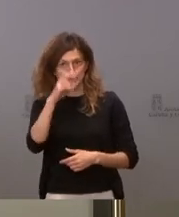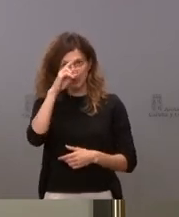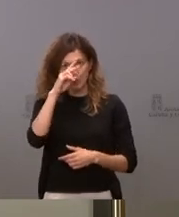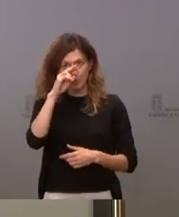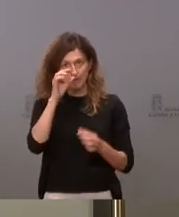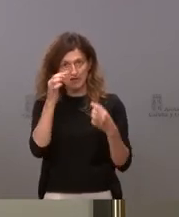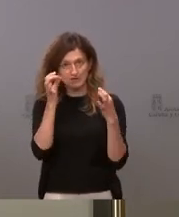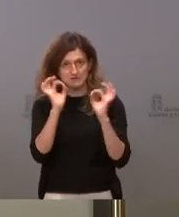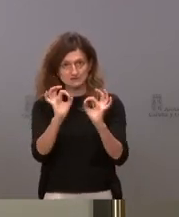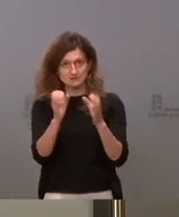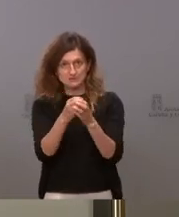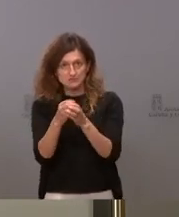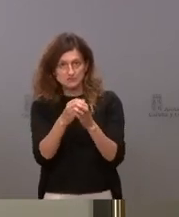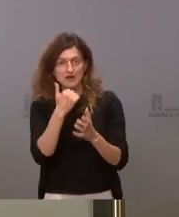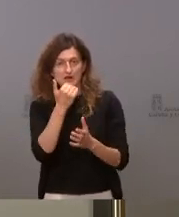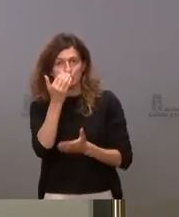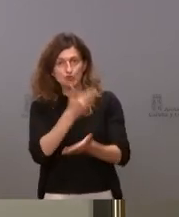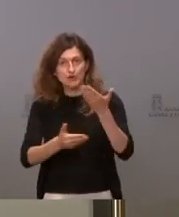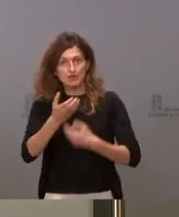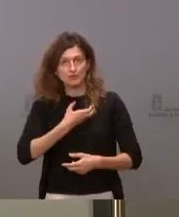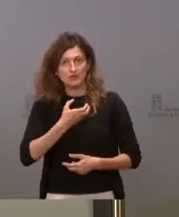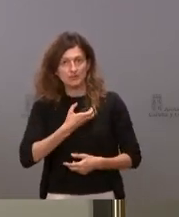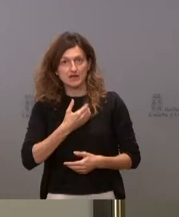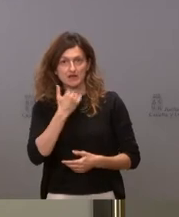piden algún tipo de colaboración municipal. Gracias.